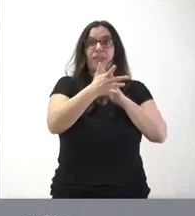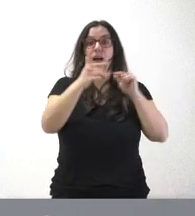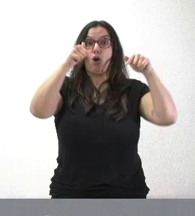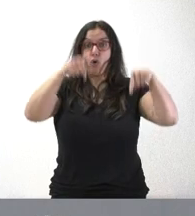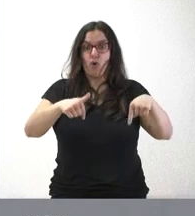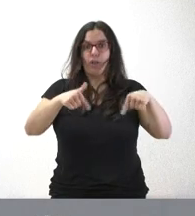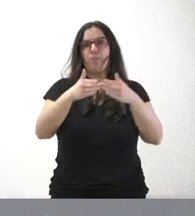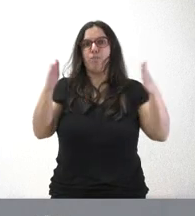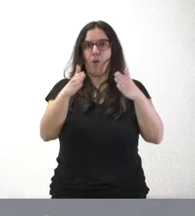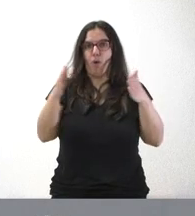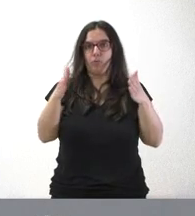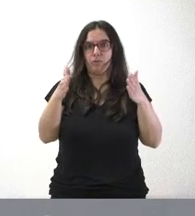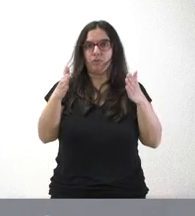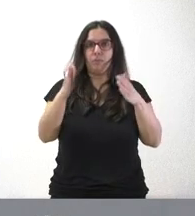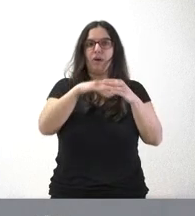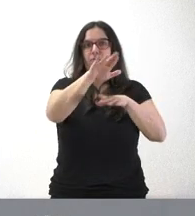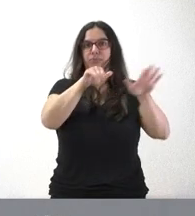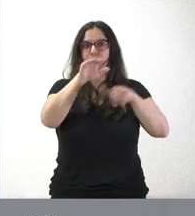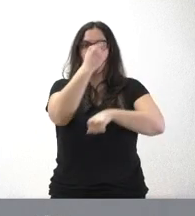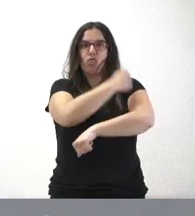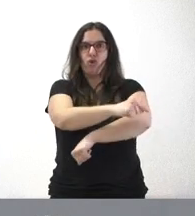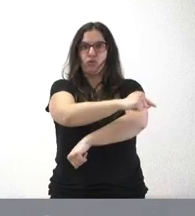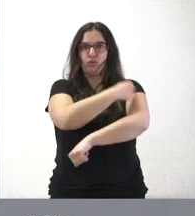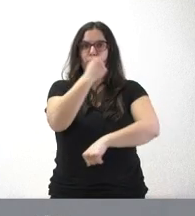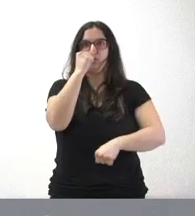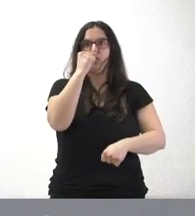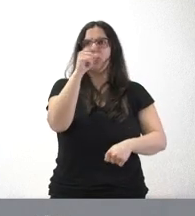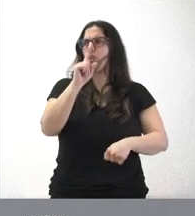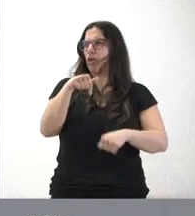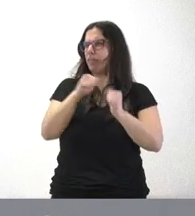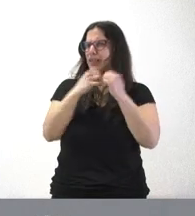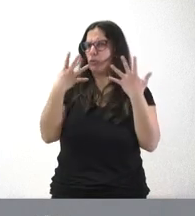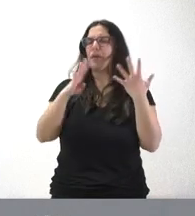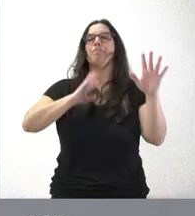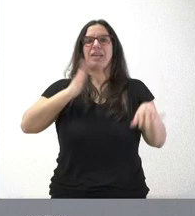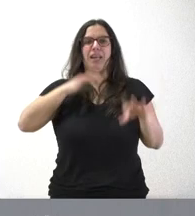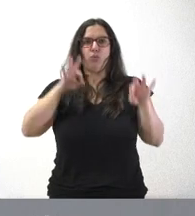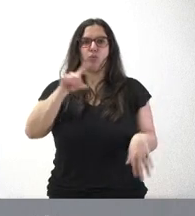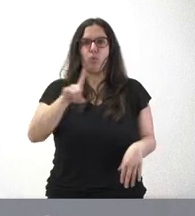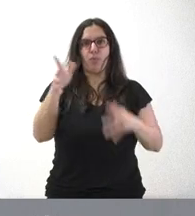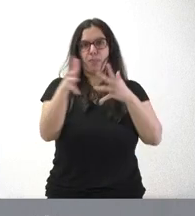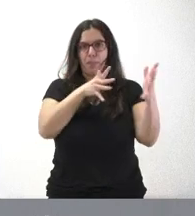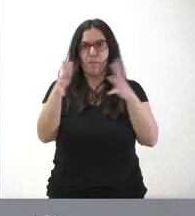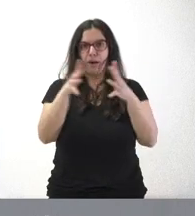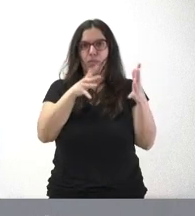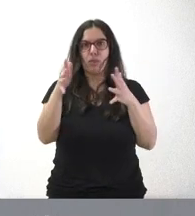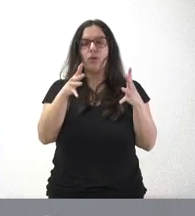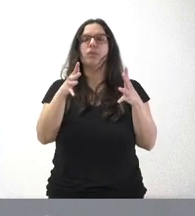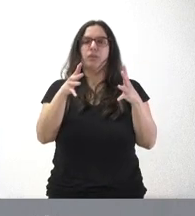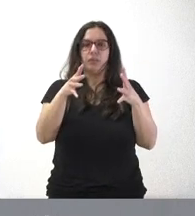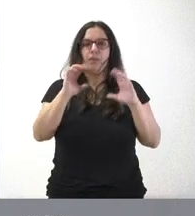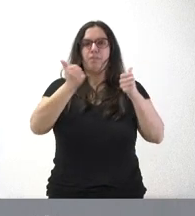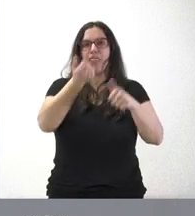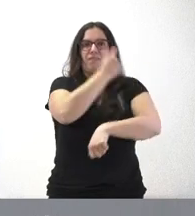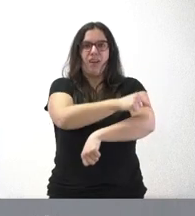primer día de esta dosis. Perdón, hoy es 29, me parece, ¿no? Mañana es el primer día que se aplica esta